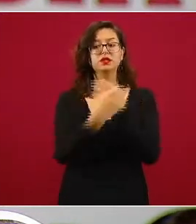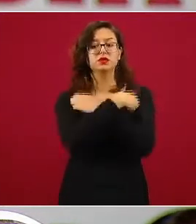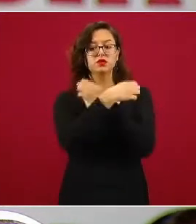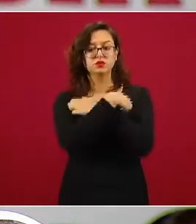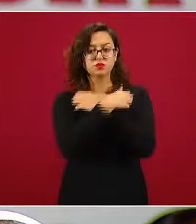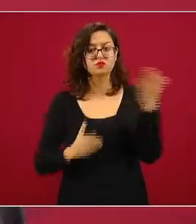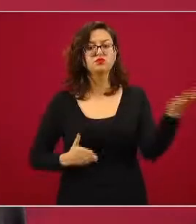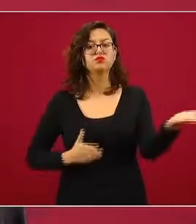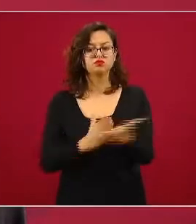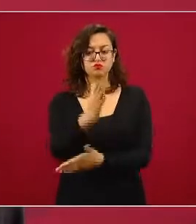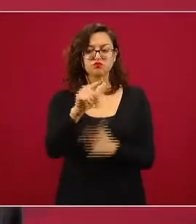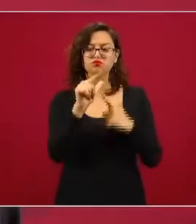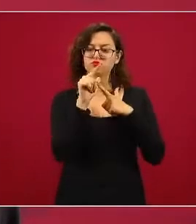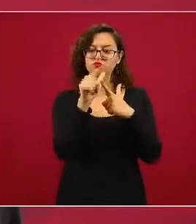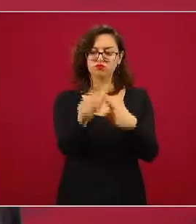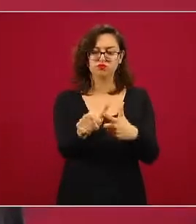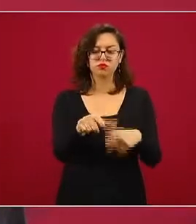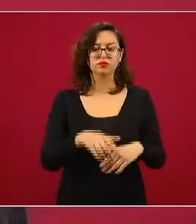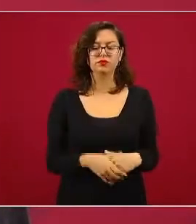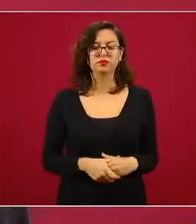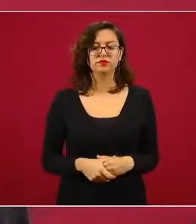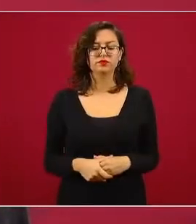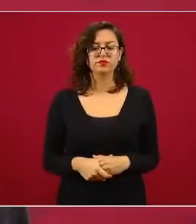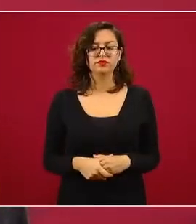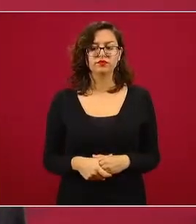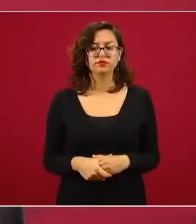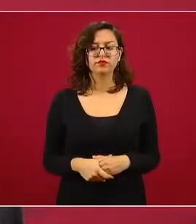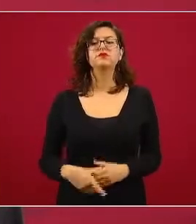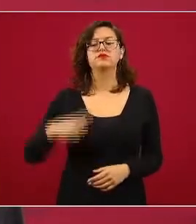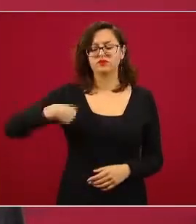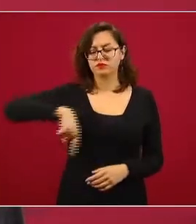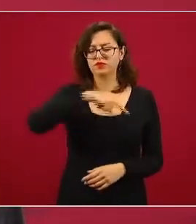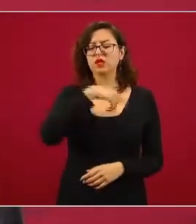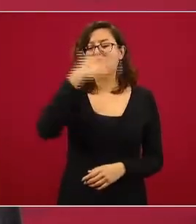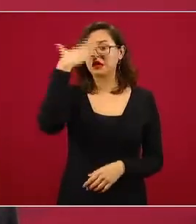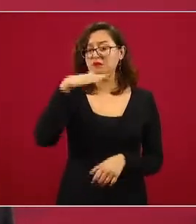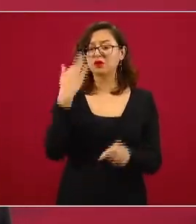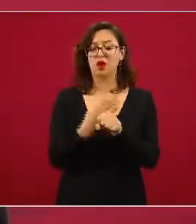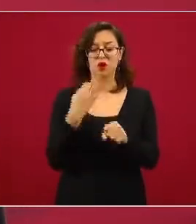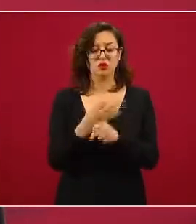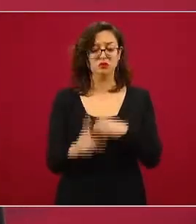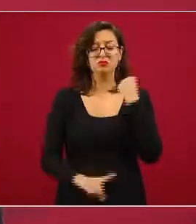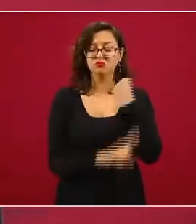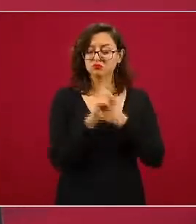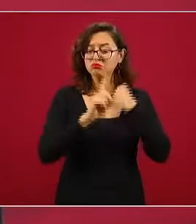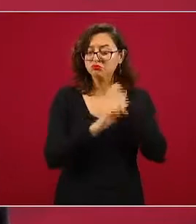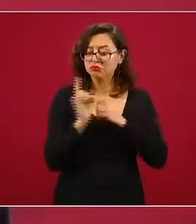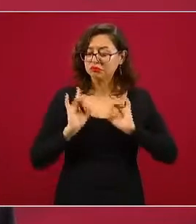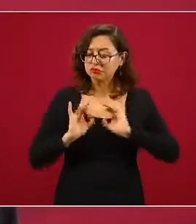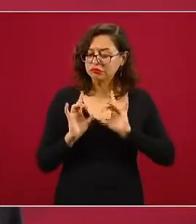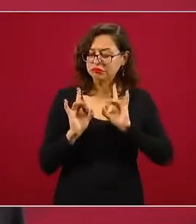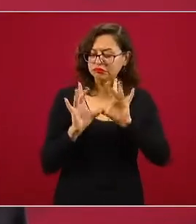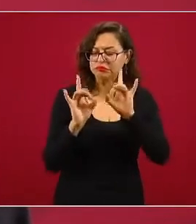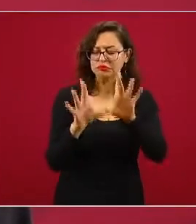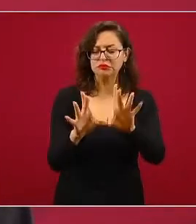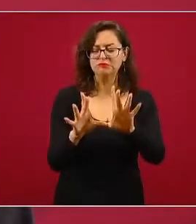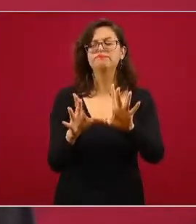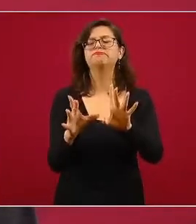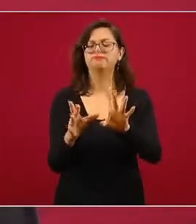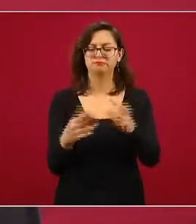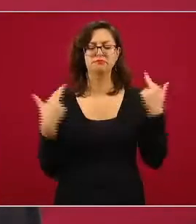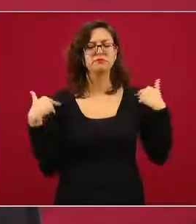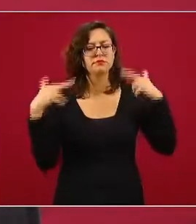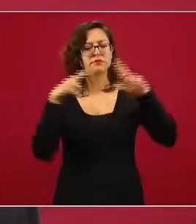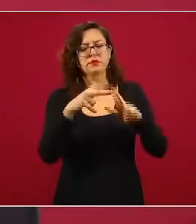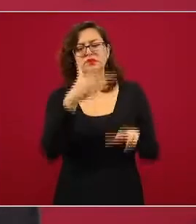Estamos convencidos de que, a pesar de la adversidad, sí es posible, con nuestras maestras y